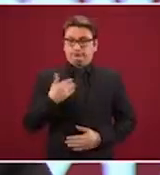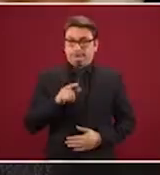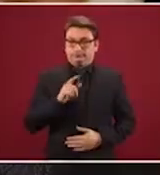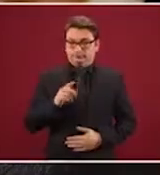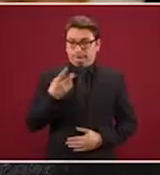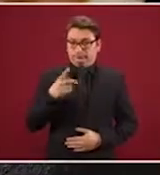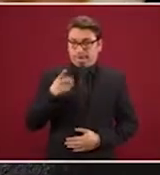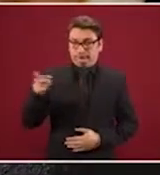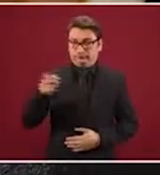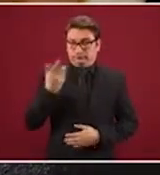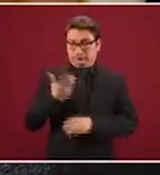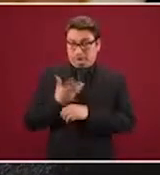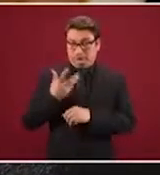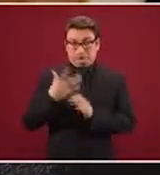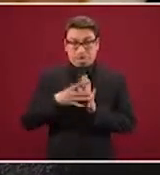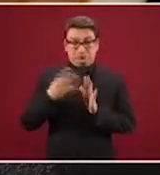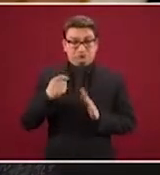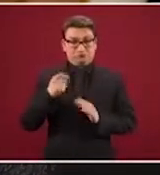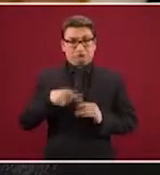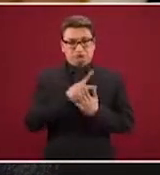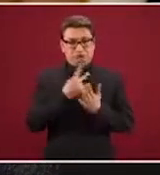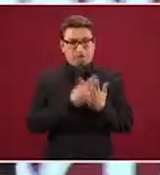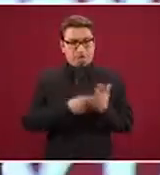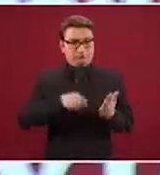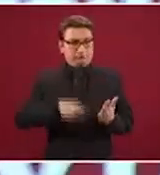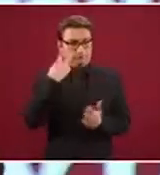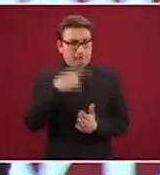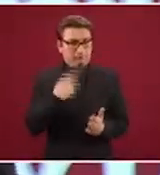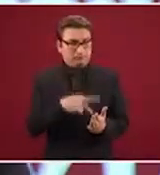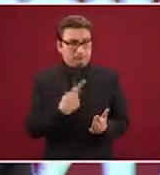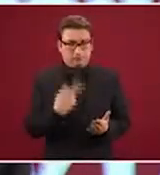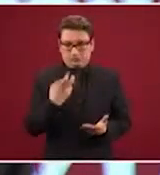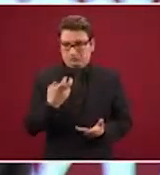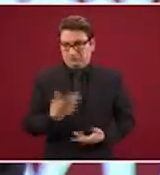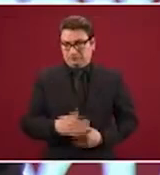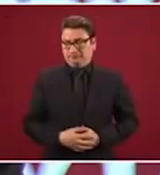Es un logro de México, no estaba en el tema,